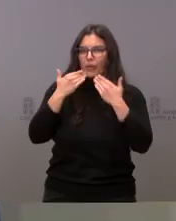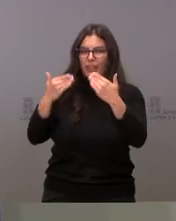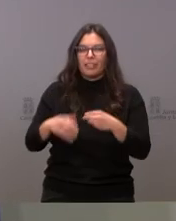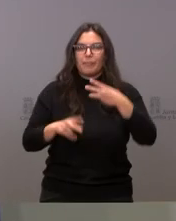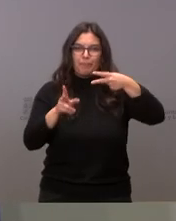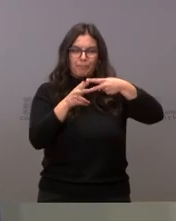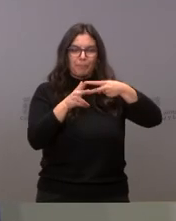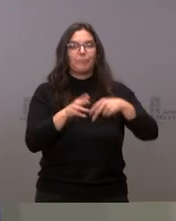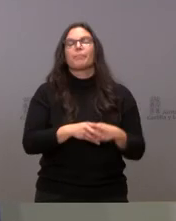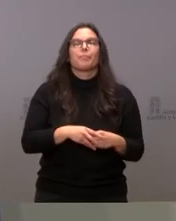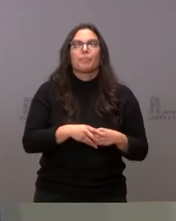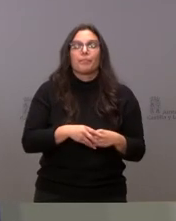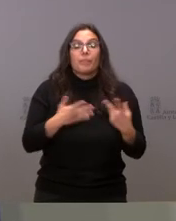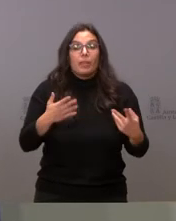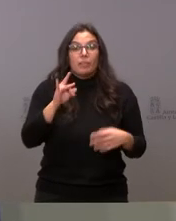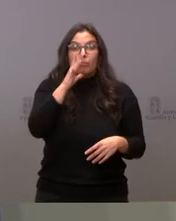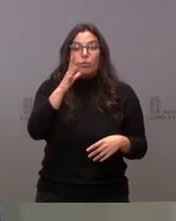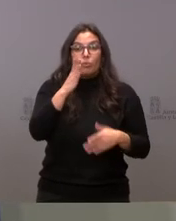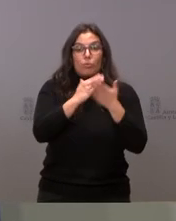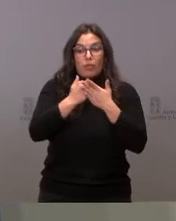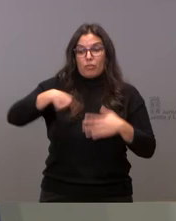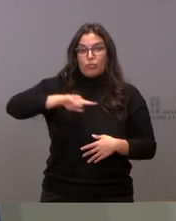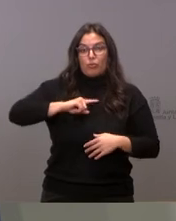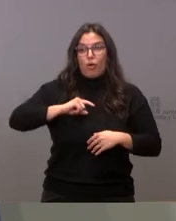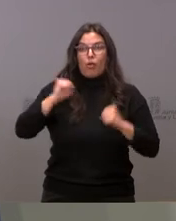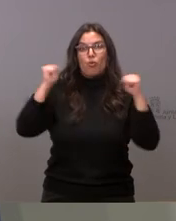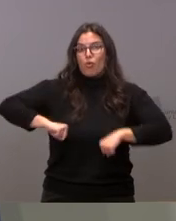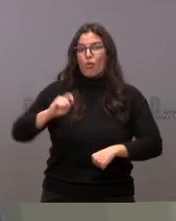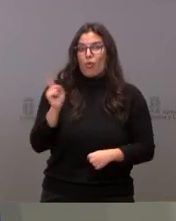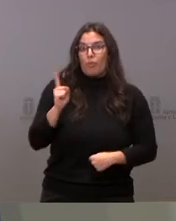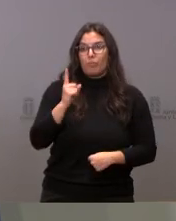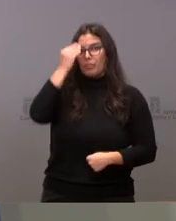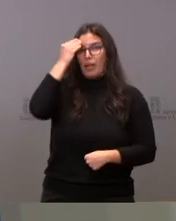Bueno, que no estamos de acuerdo en este reparto de tareas.